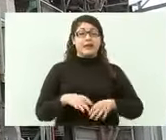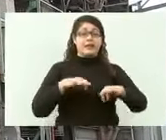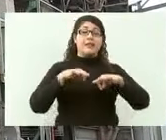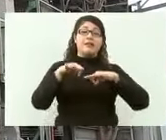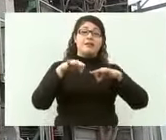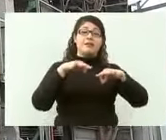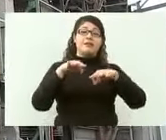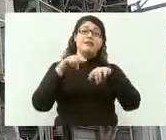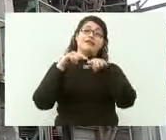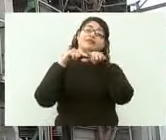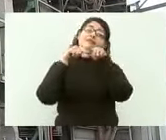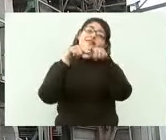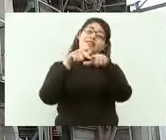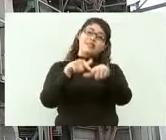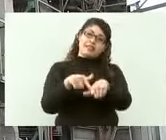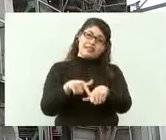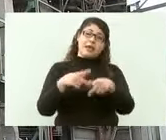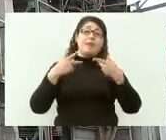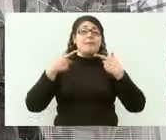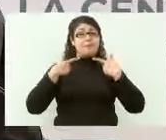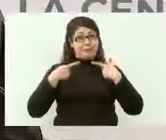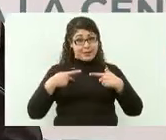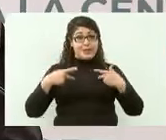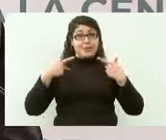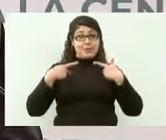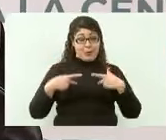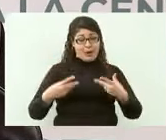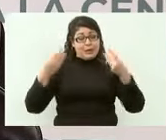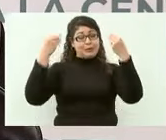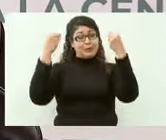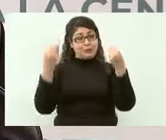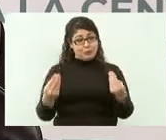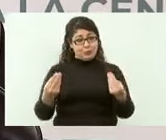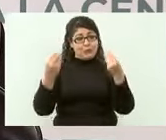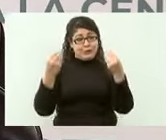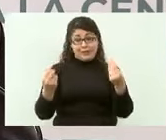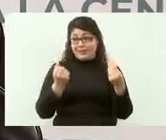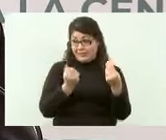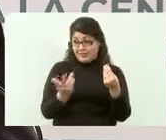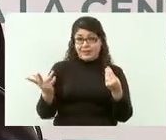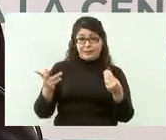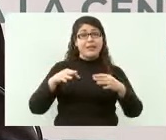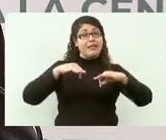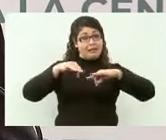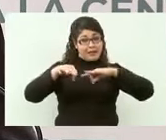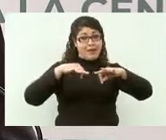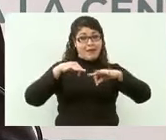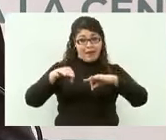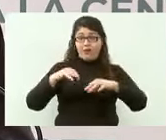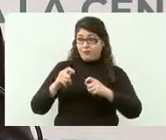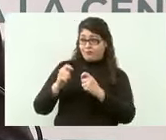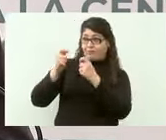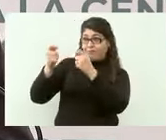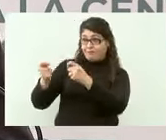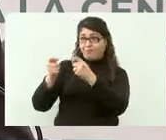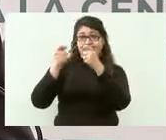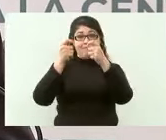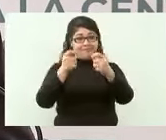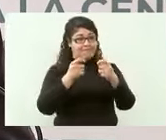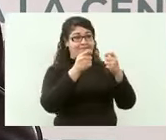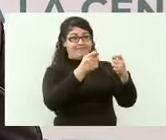que beneficien a pequeños empresarios, desde luego